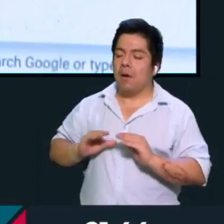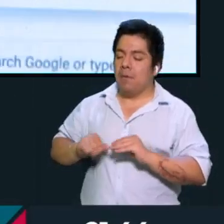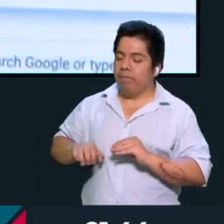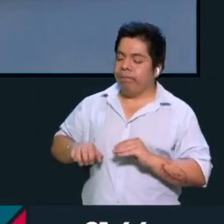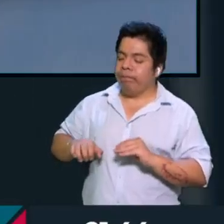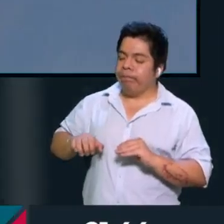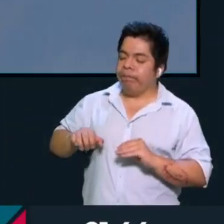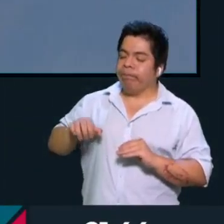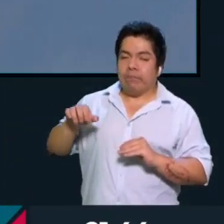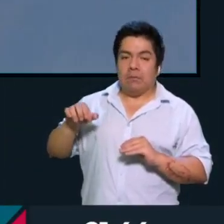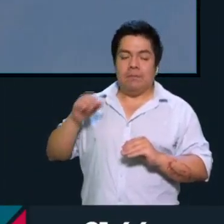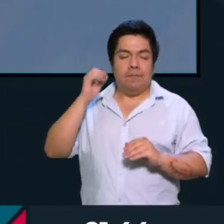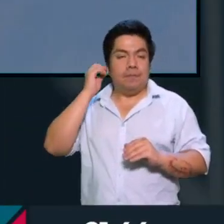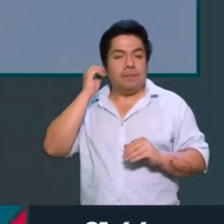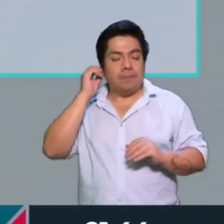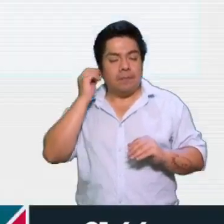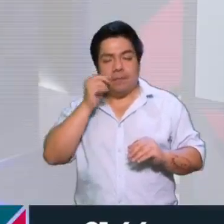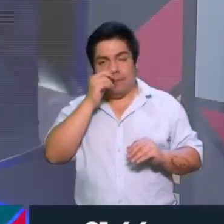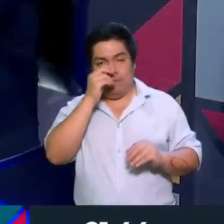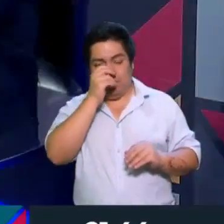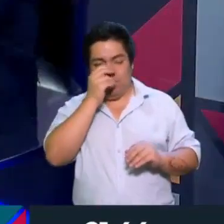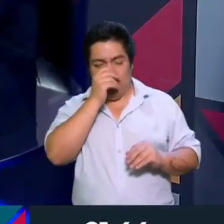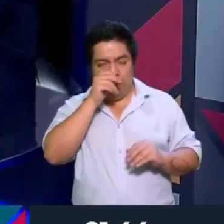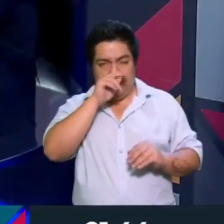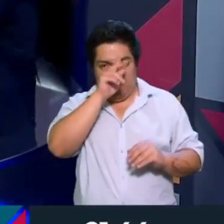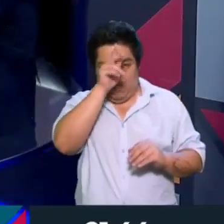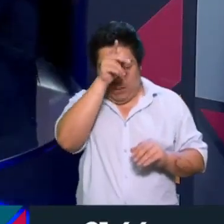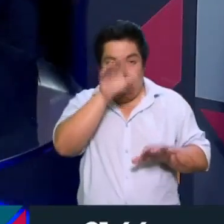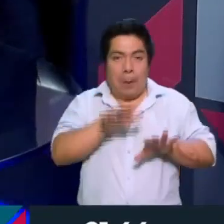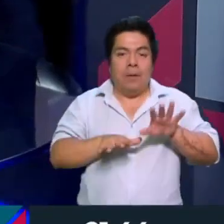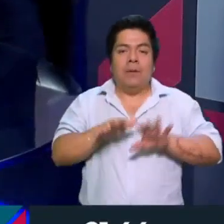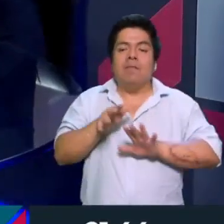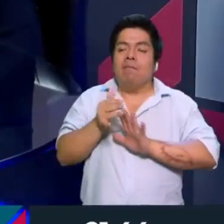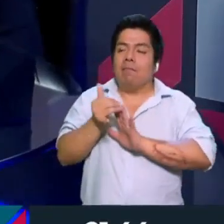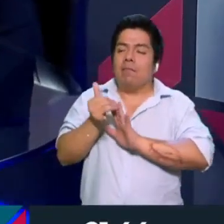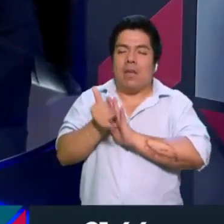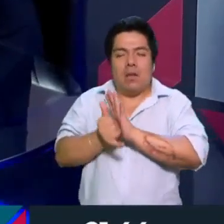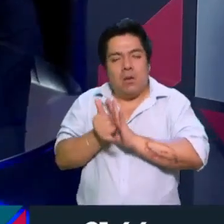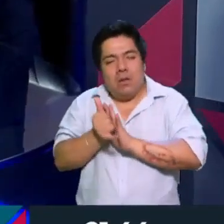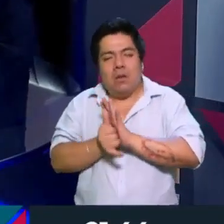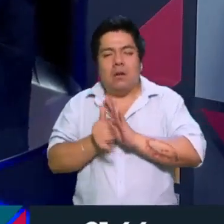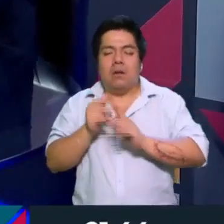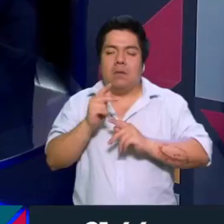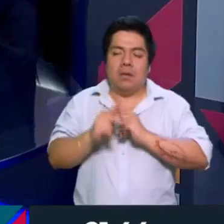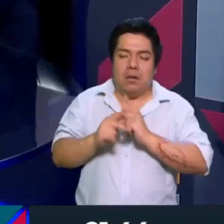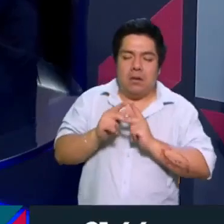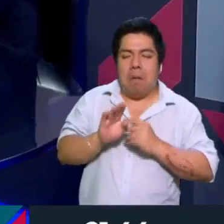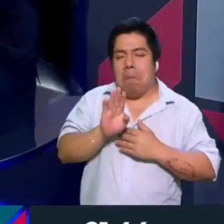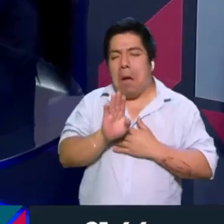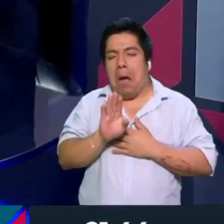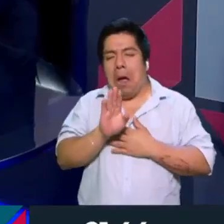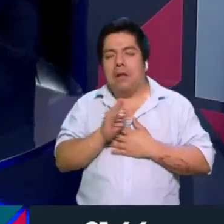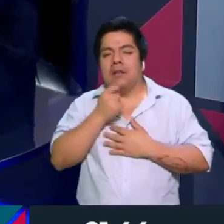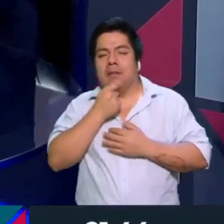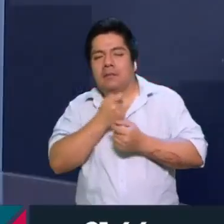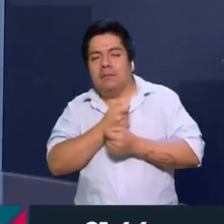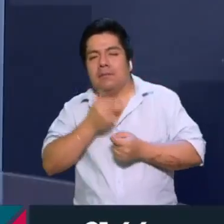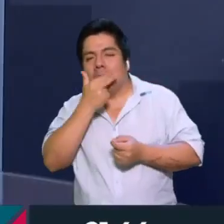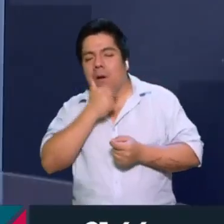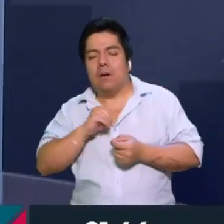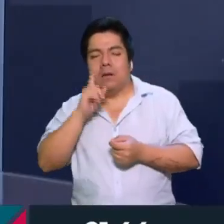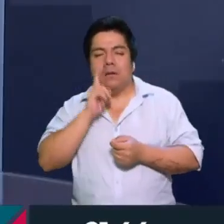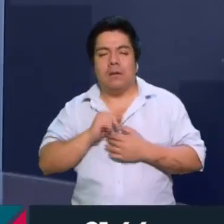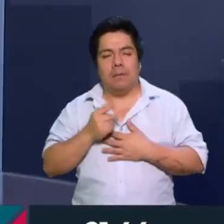educando. Y es importante esto que dice, generalmente se ve que los contenidos son como para infancias, para niñas, niños y adolescentes, pero a lo mejor no se